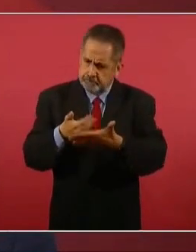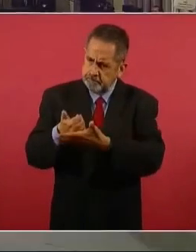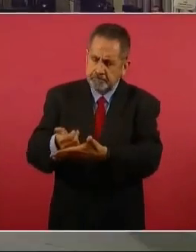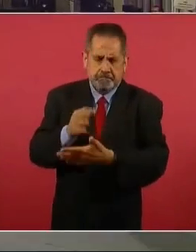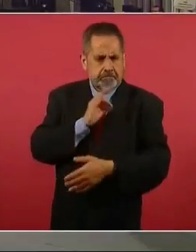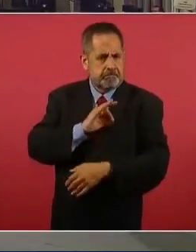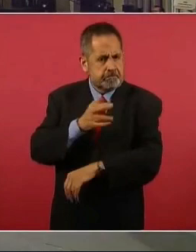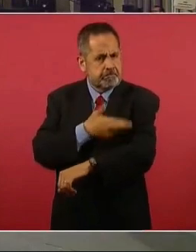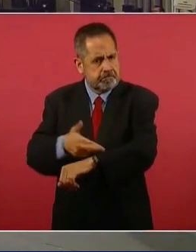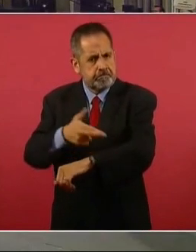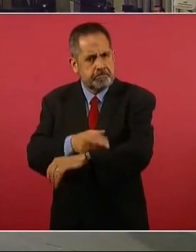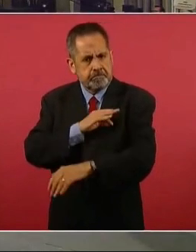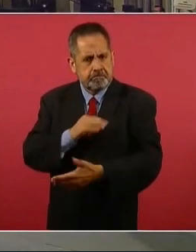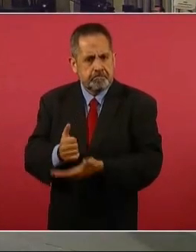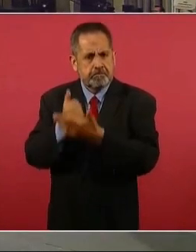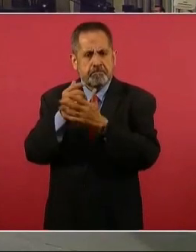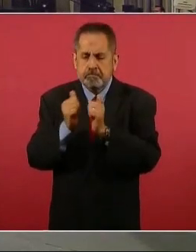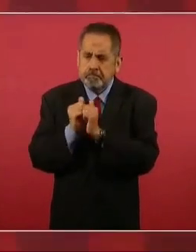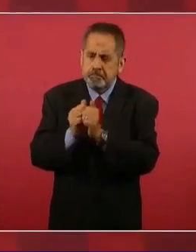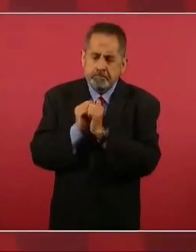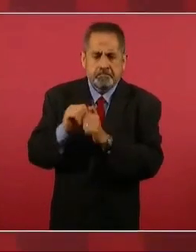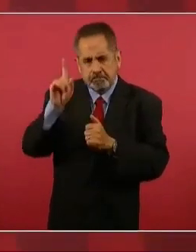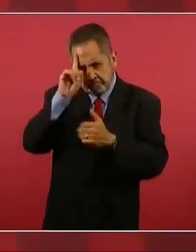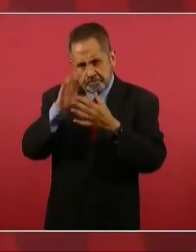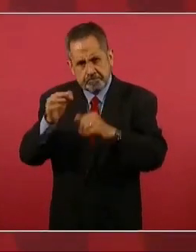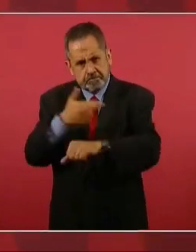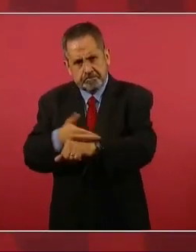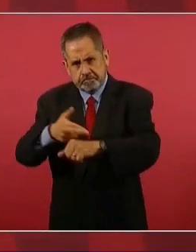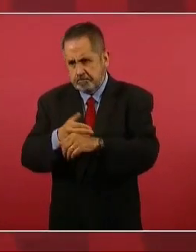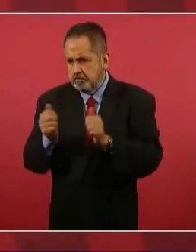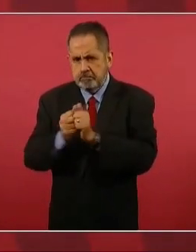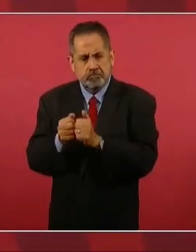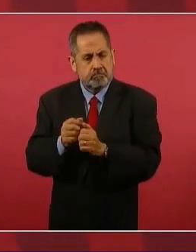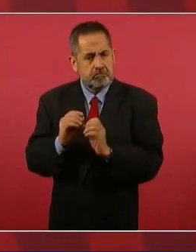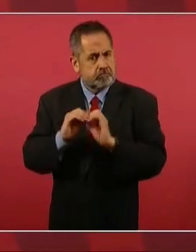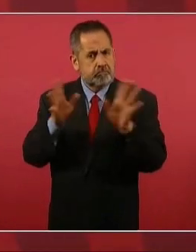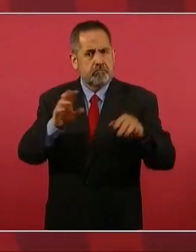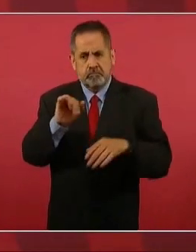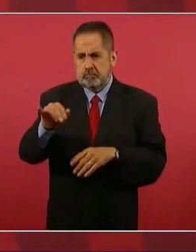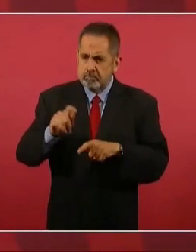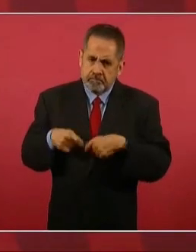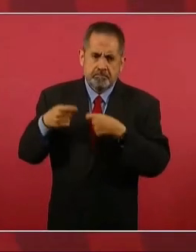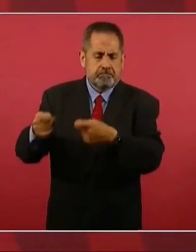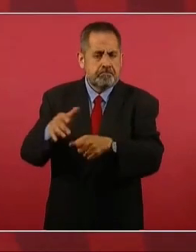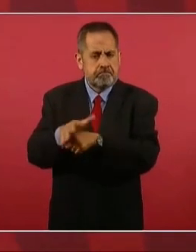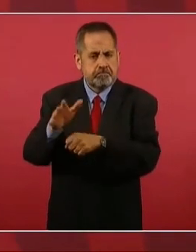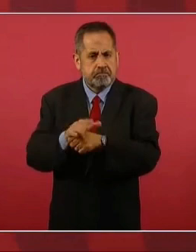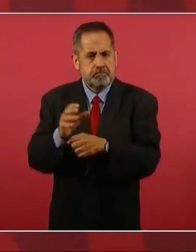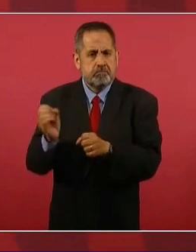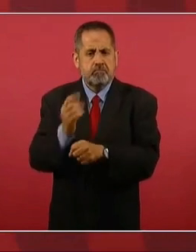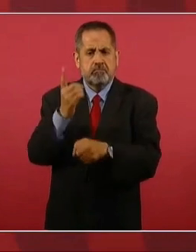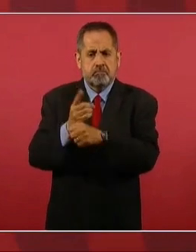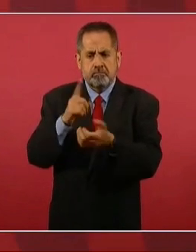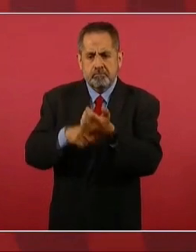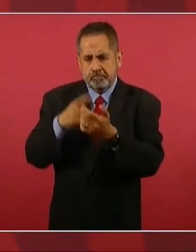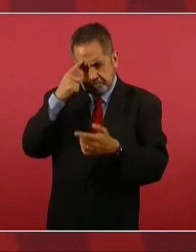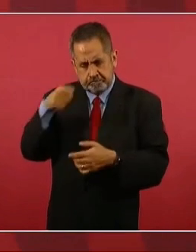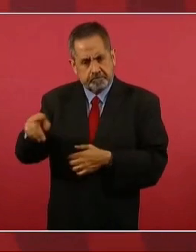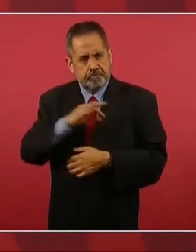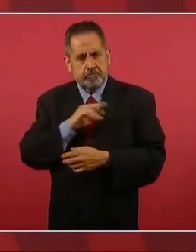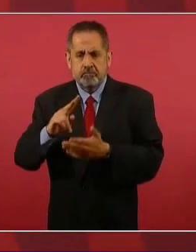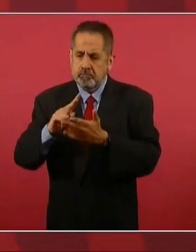para poder acompañarlos durante su trámite y por supuesto que tienen toda la posibilidad de